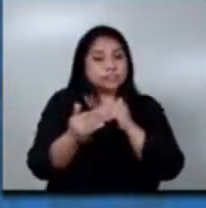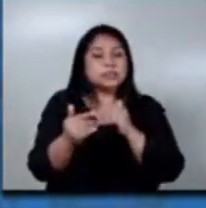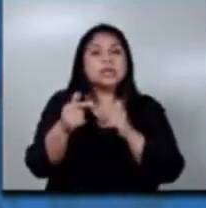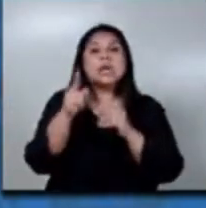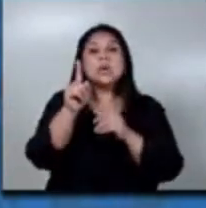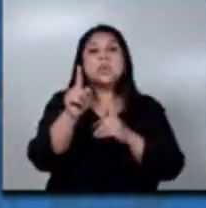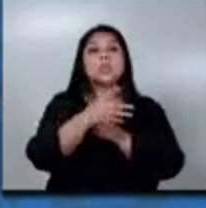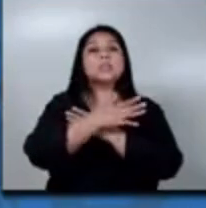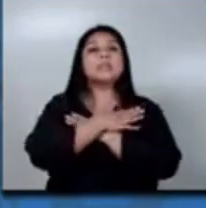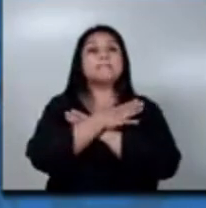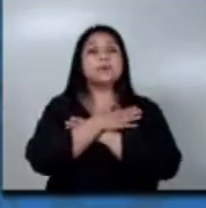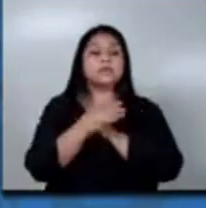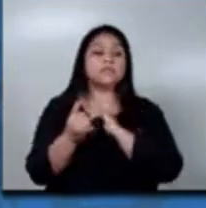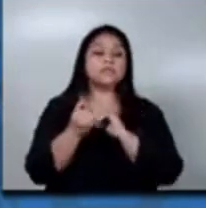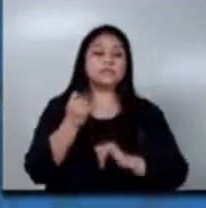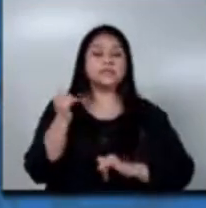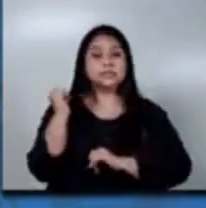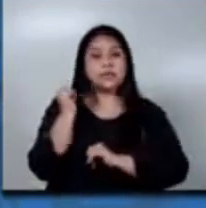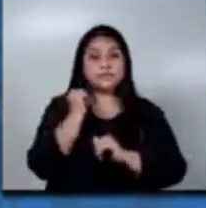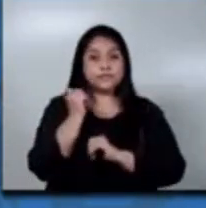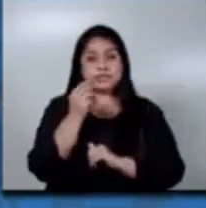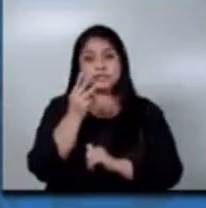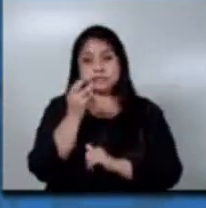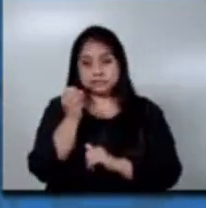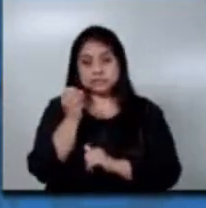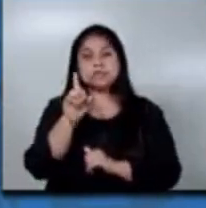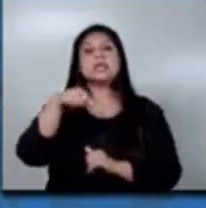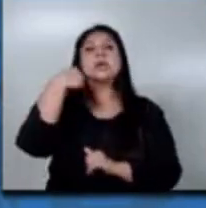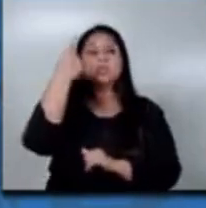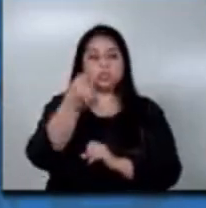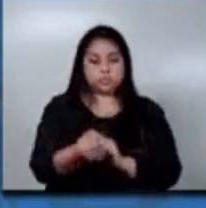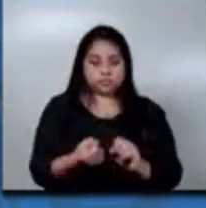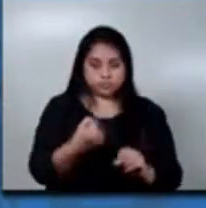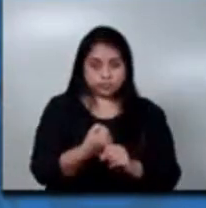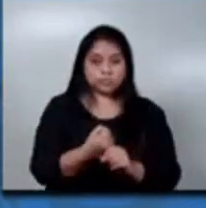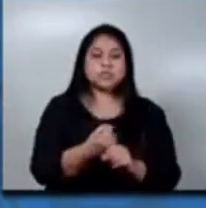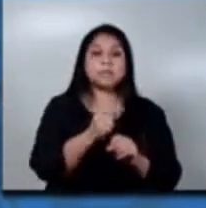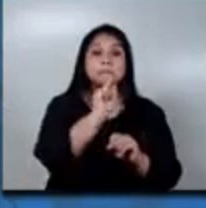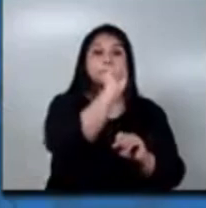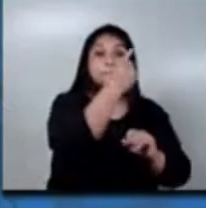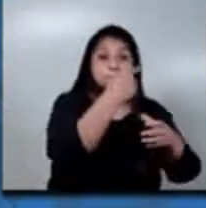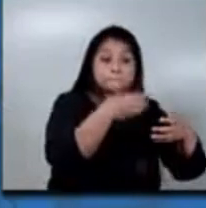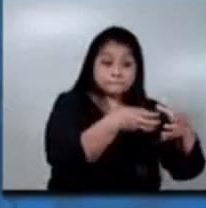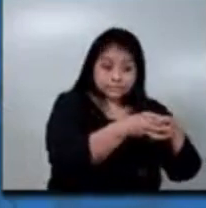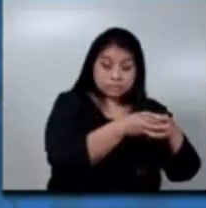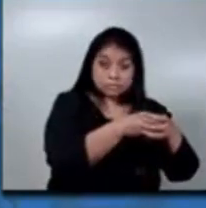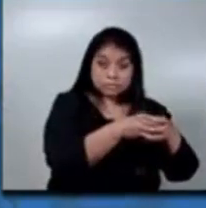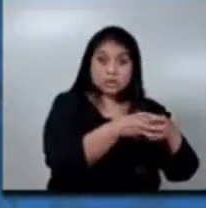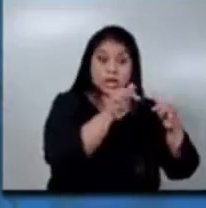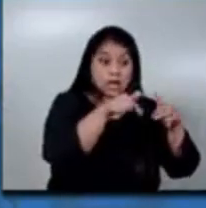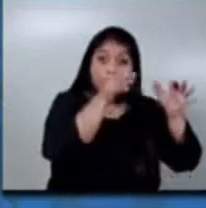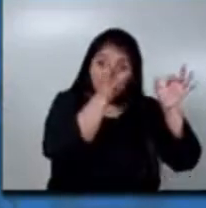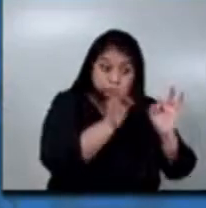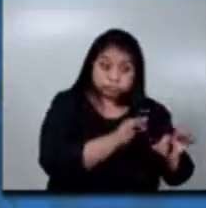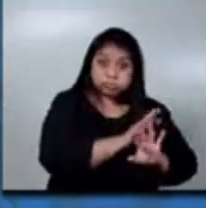y finalicen el treinta de abril, el próximo año. Este es para el primer grupo. Después de que finalicemos este primer